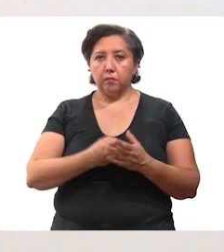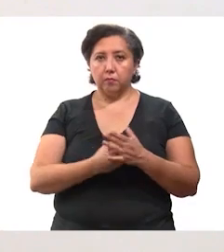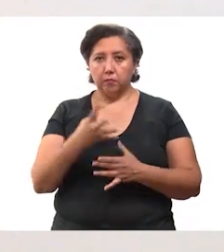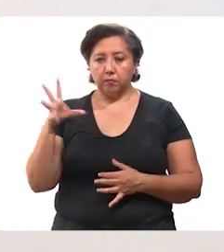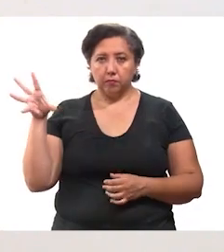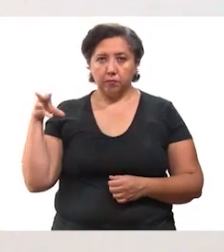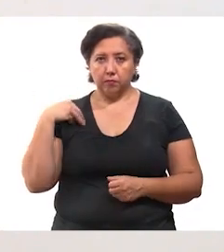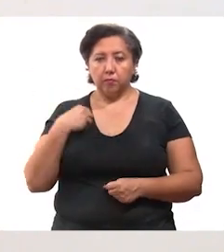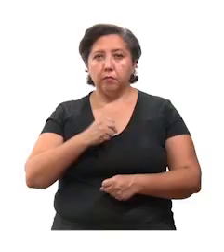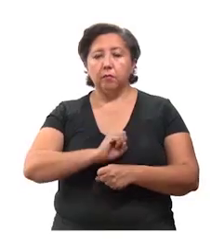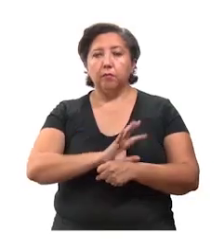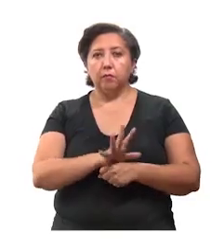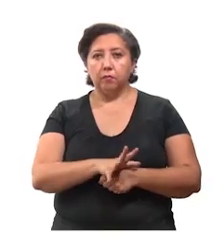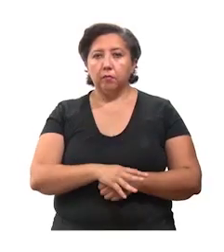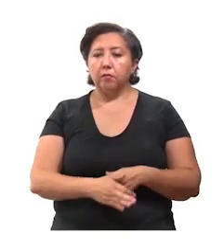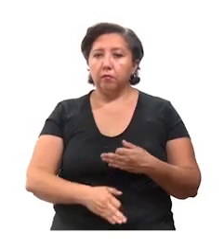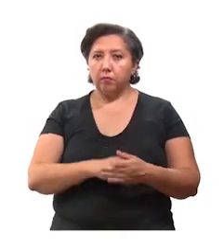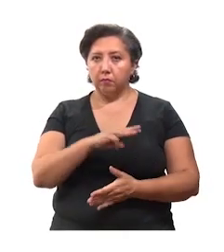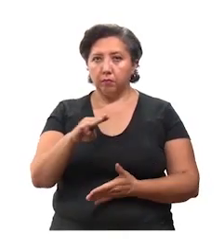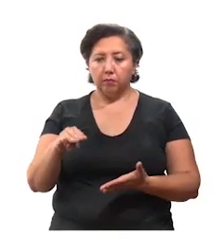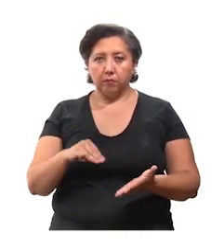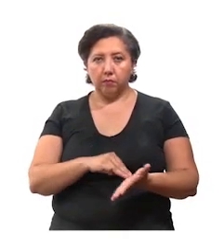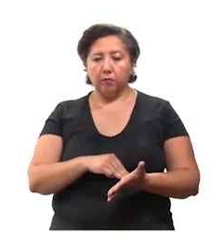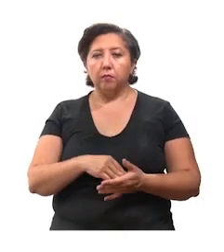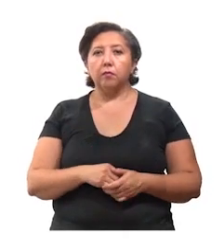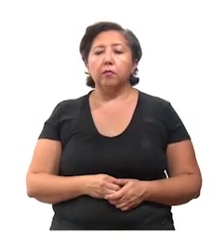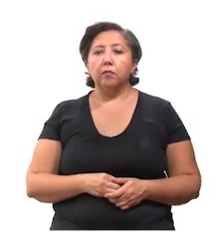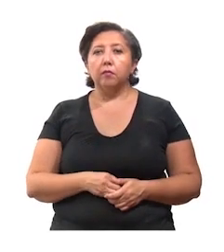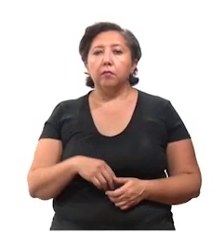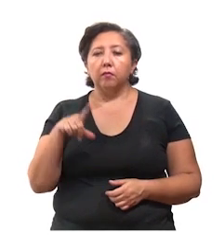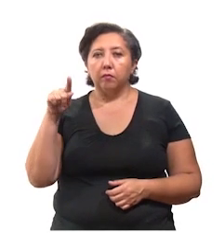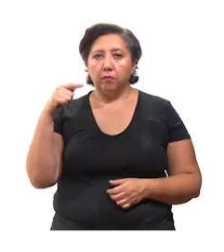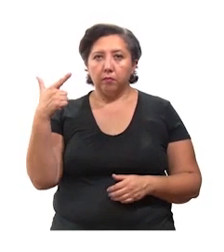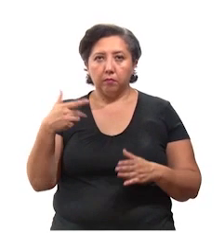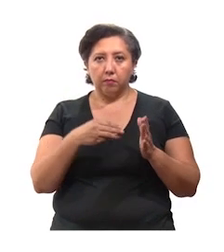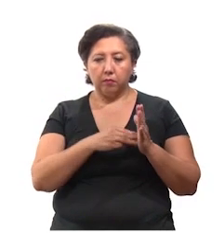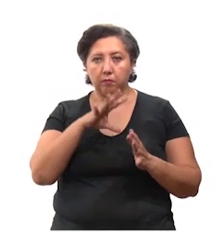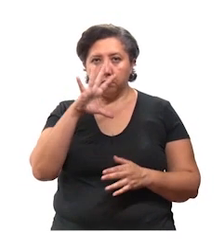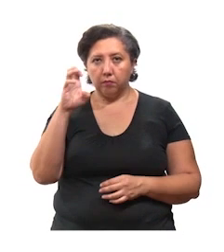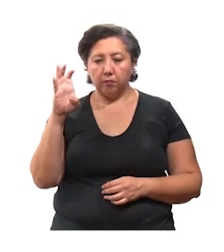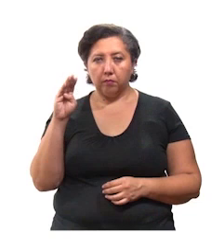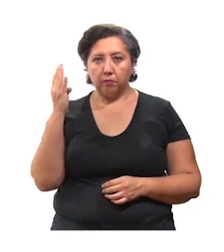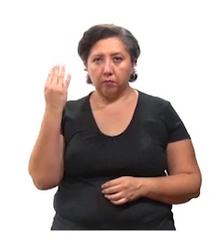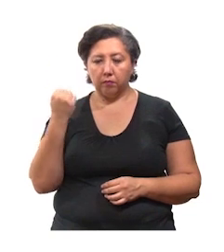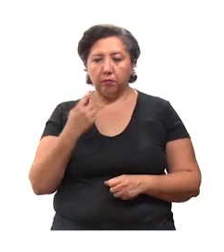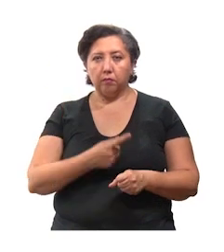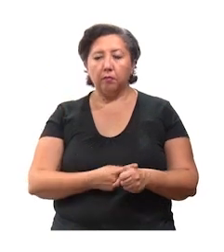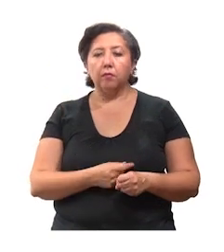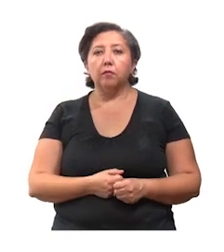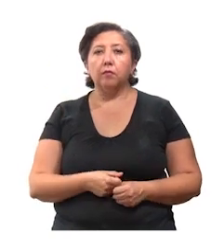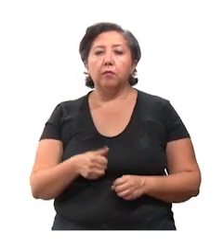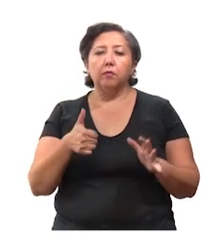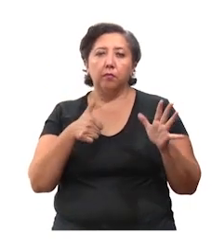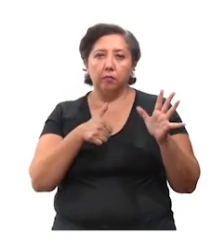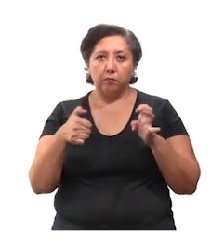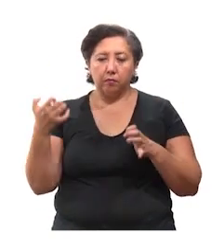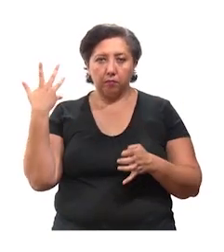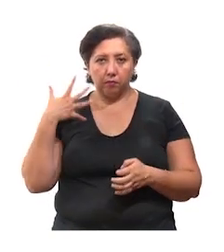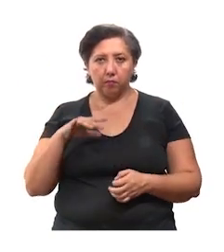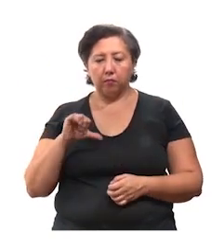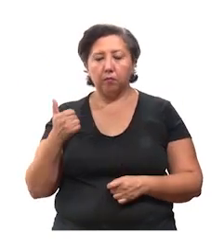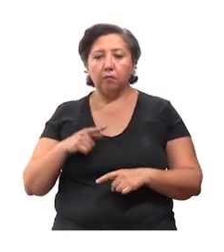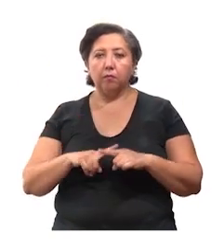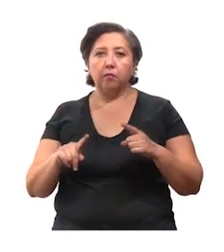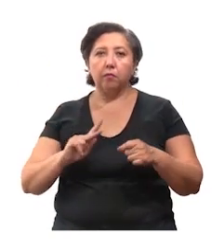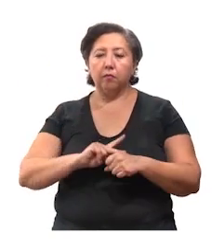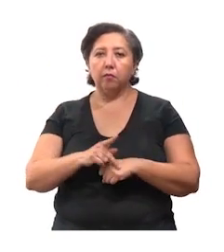contagios de coronavirus, todos en Mérida. De los 77,599 casos positivos, 610 son de